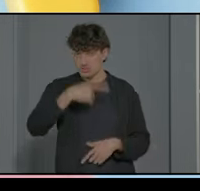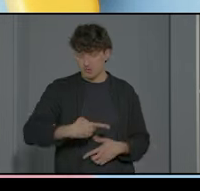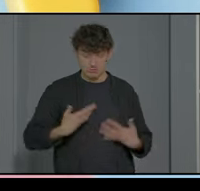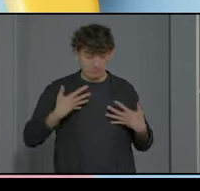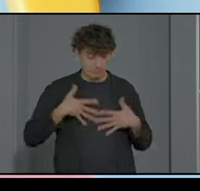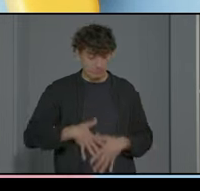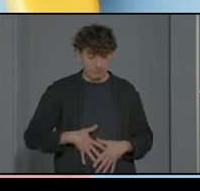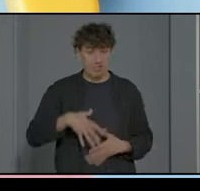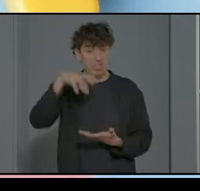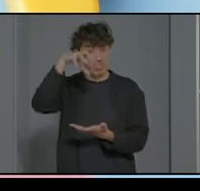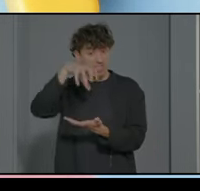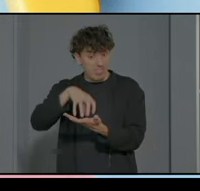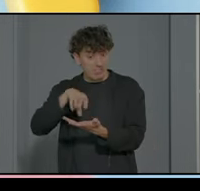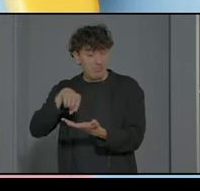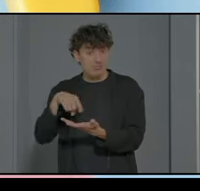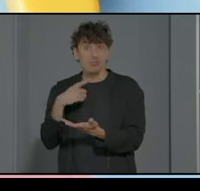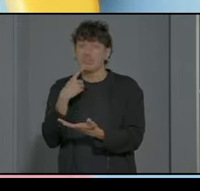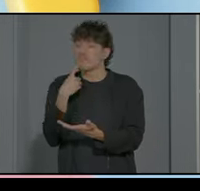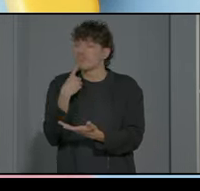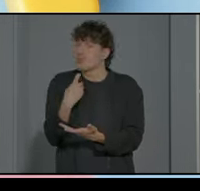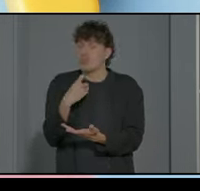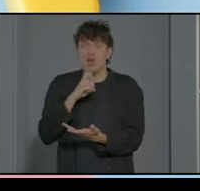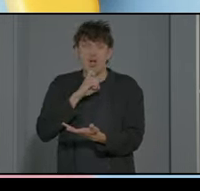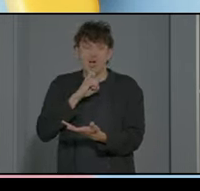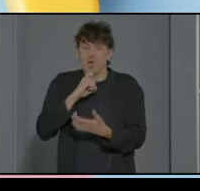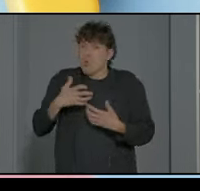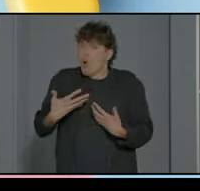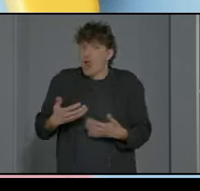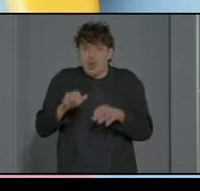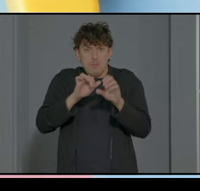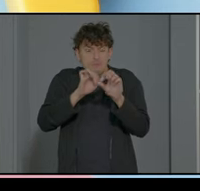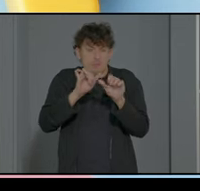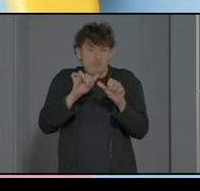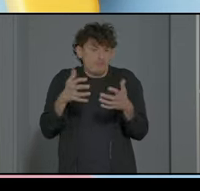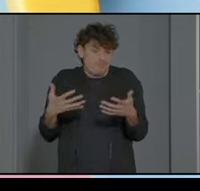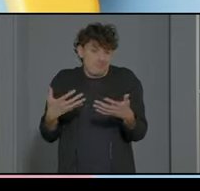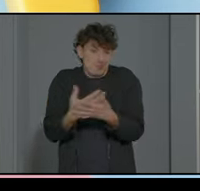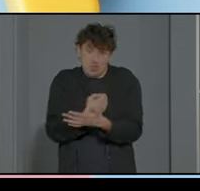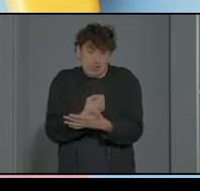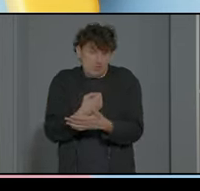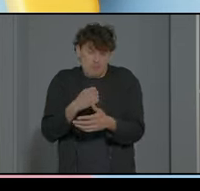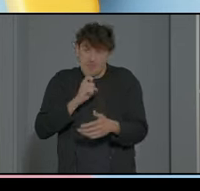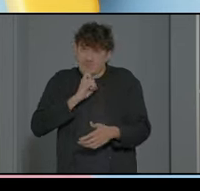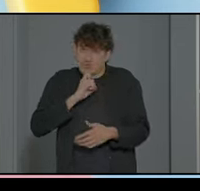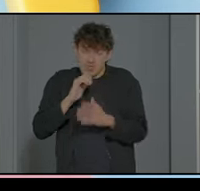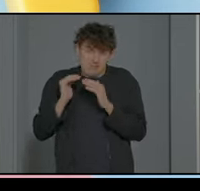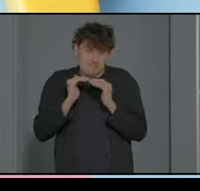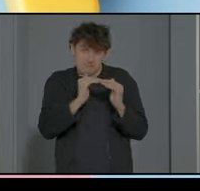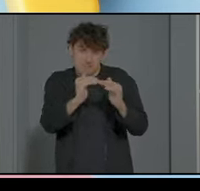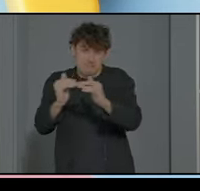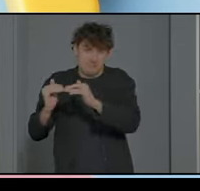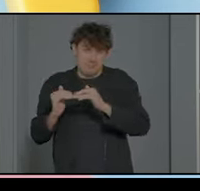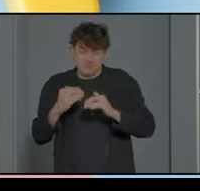¿qué dificultad tenemos? pues que los modelos todos tienen la misma dificultad y esto pues es un